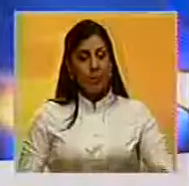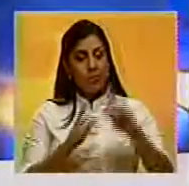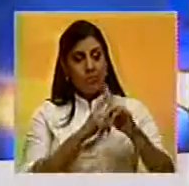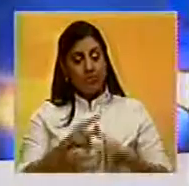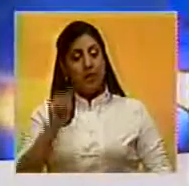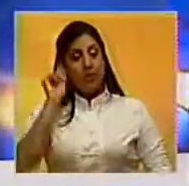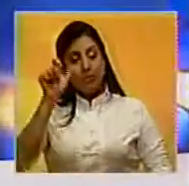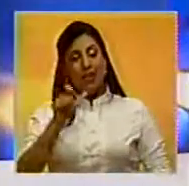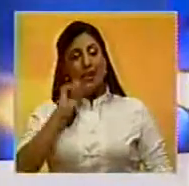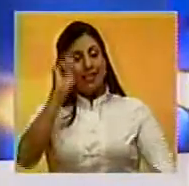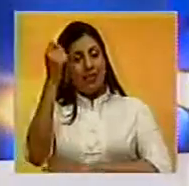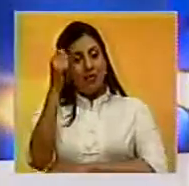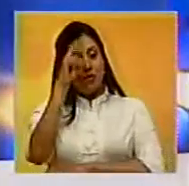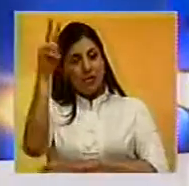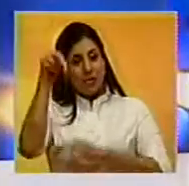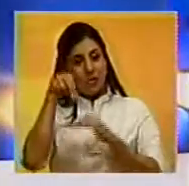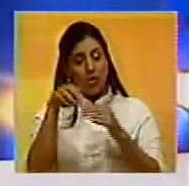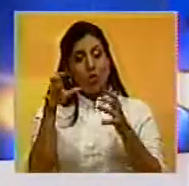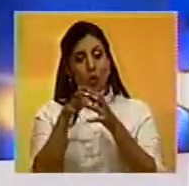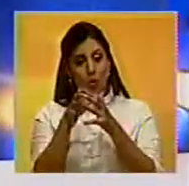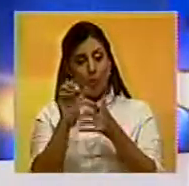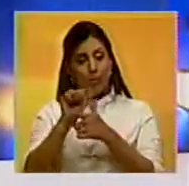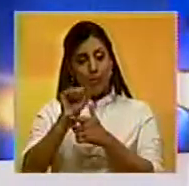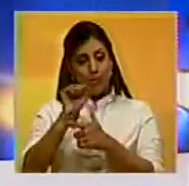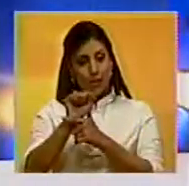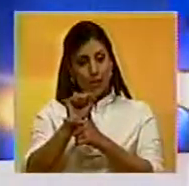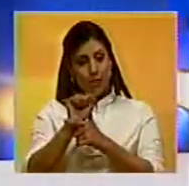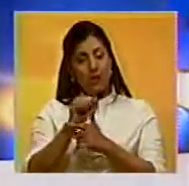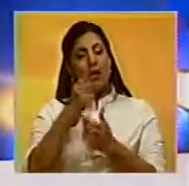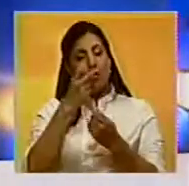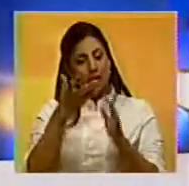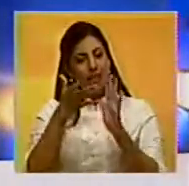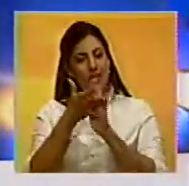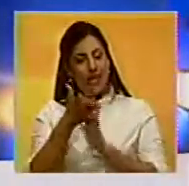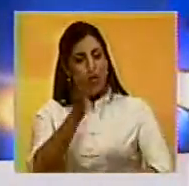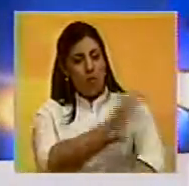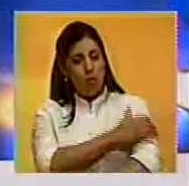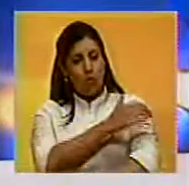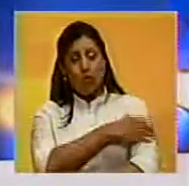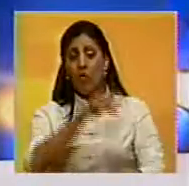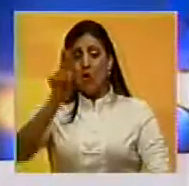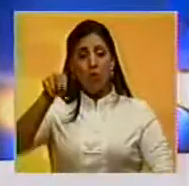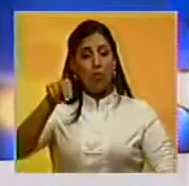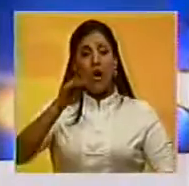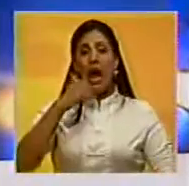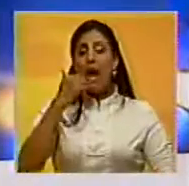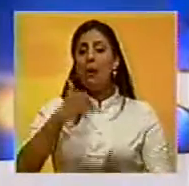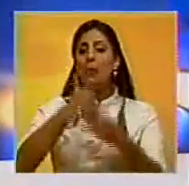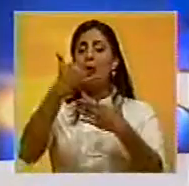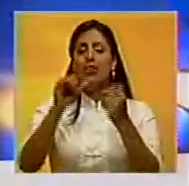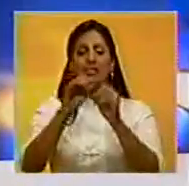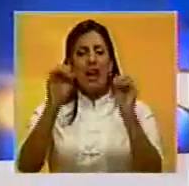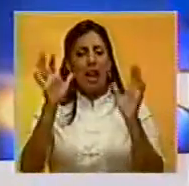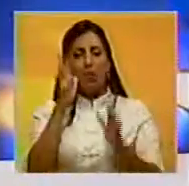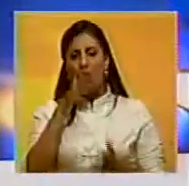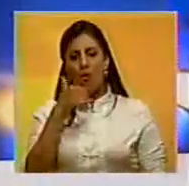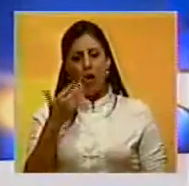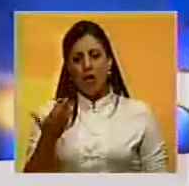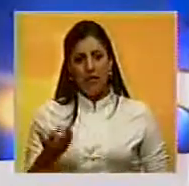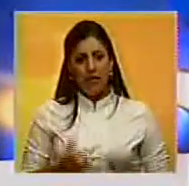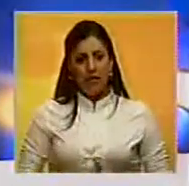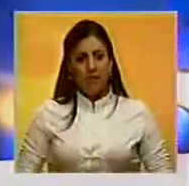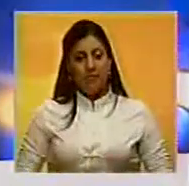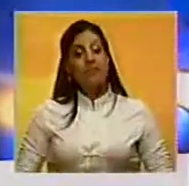Tania Díaz, diputada de la Asamblea Nacional por el Partido Socialista de Unión de Venezuela, aseveró que la oposición nunca ha tenido un proyecto claro que presentarle a los